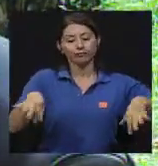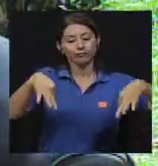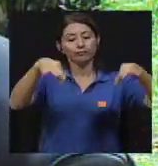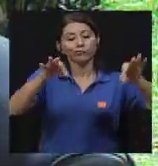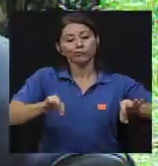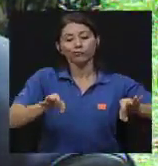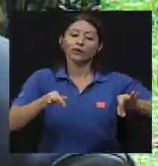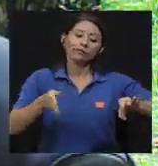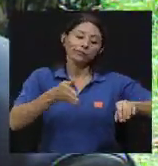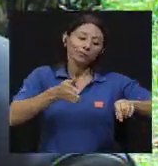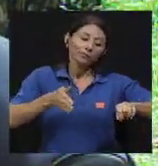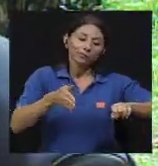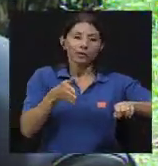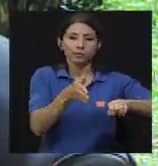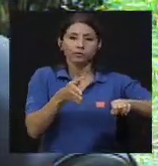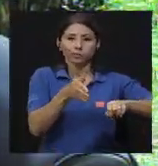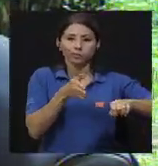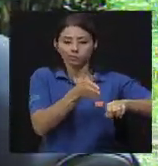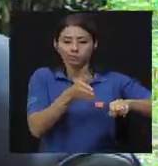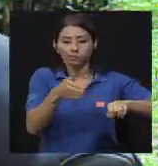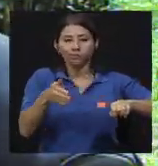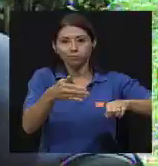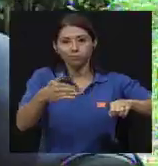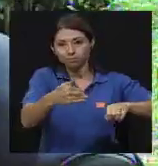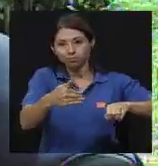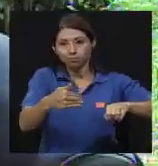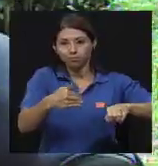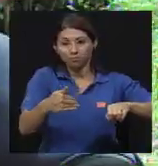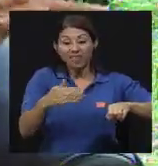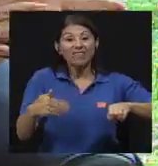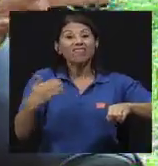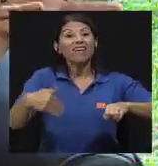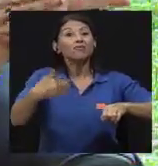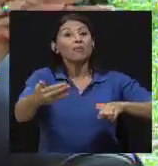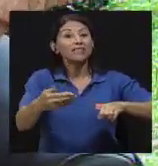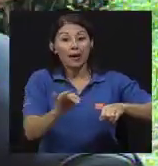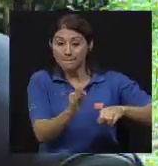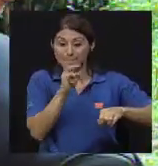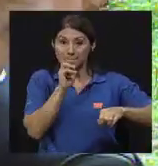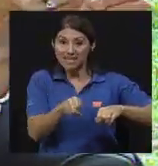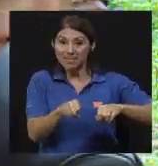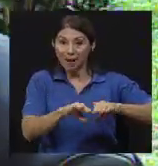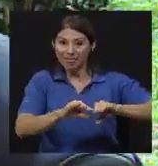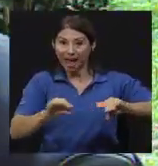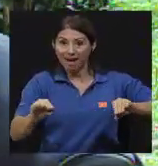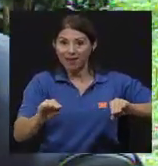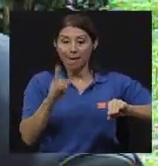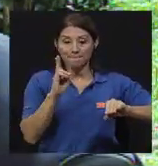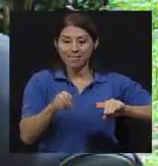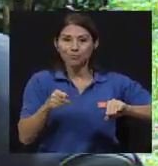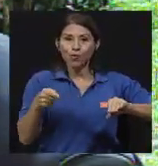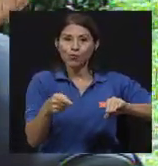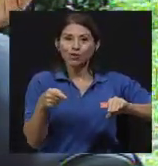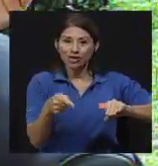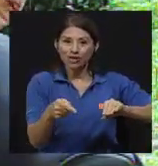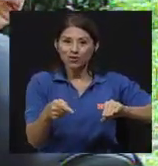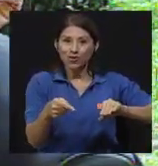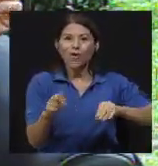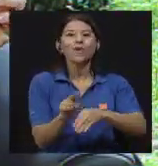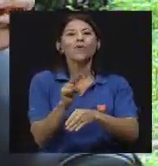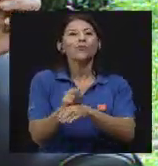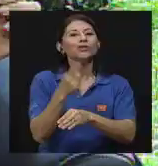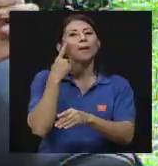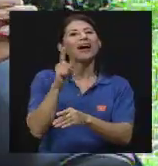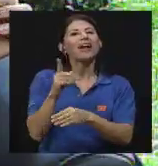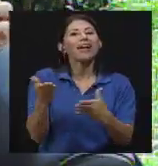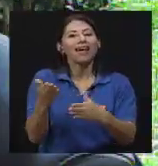de picar, usan un cuchillo. Esa tabla y ese cuchillo posteriormente lo van a usar para picar la lechuga que usted se va a comer cruda. Entonces